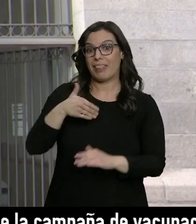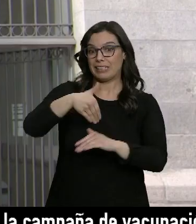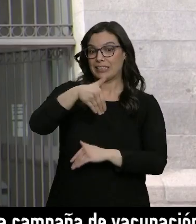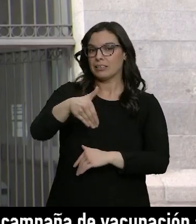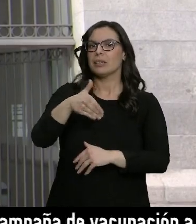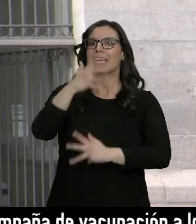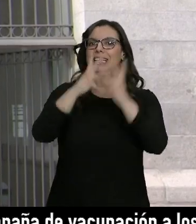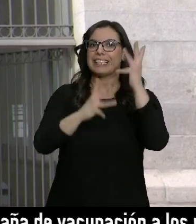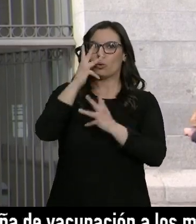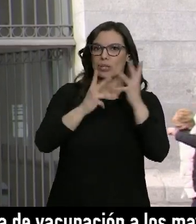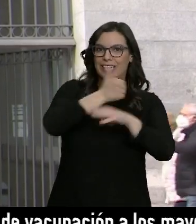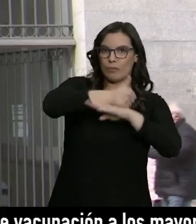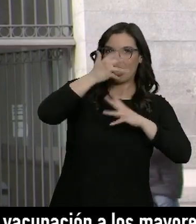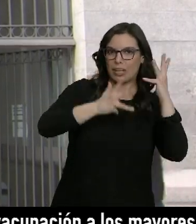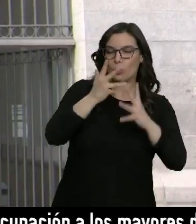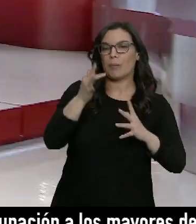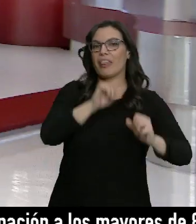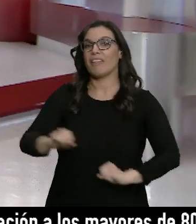del Tribunal de Cuentas y el Defensor del Pueblo.